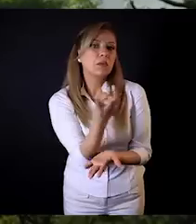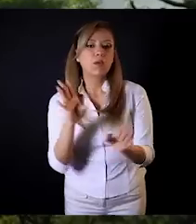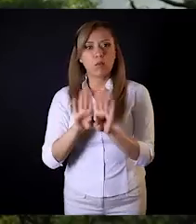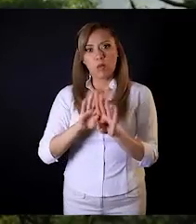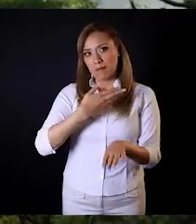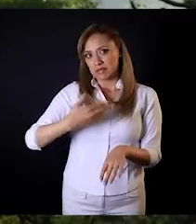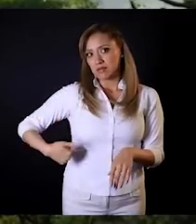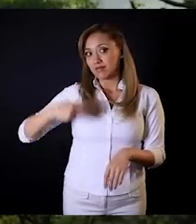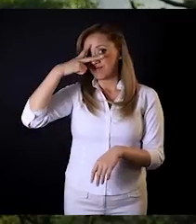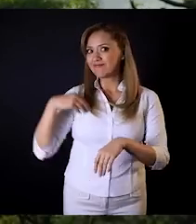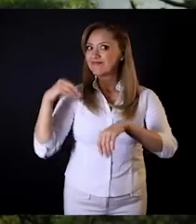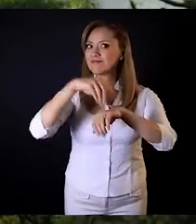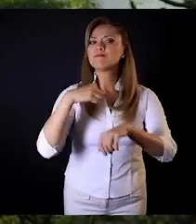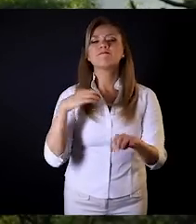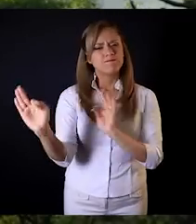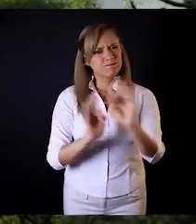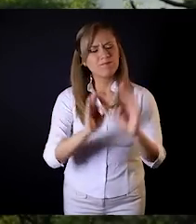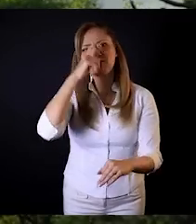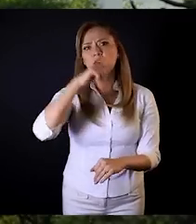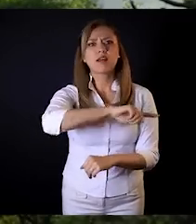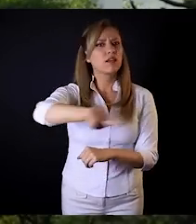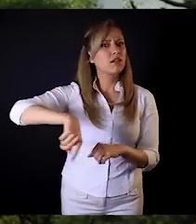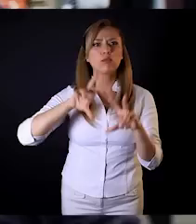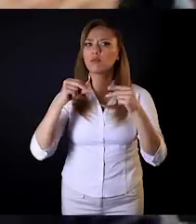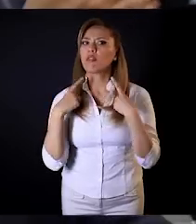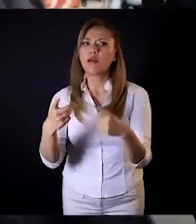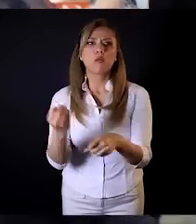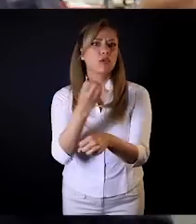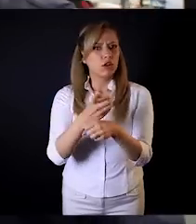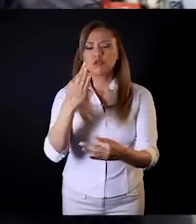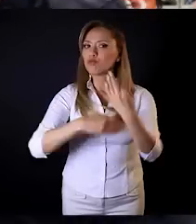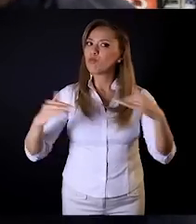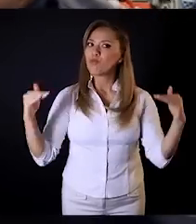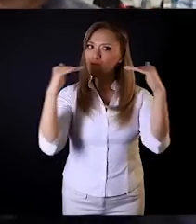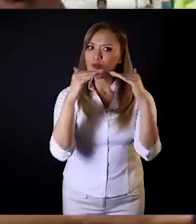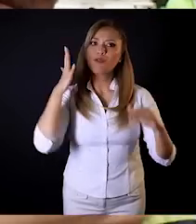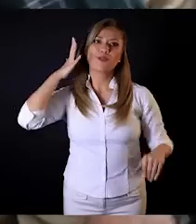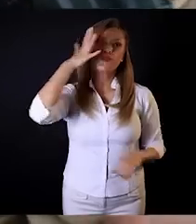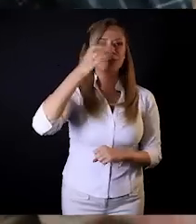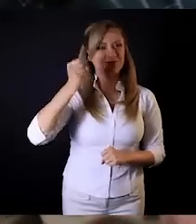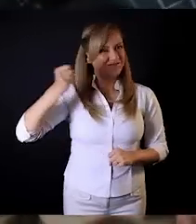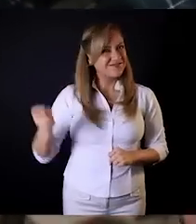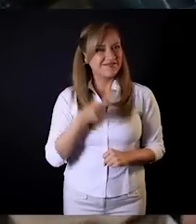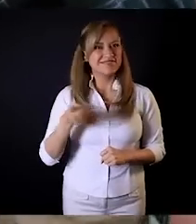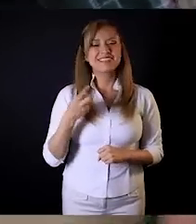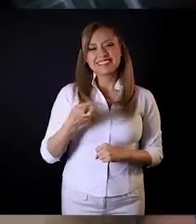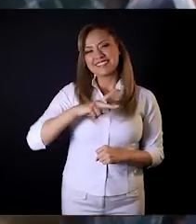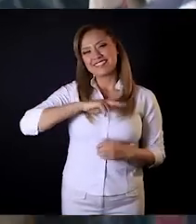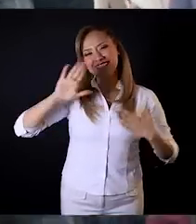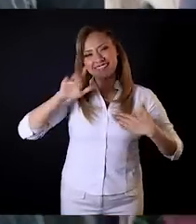unos cuantos. Como presidente de México, trabajaré para que nadie se quede sin la oportunidad de tener un buen presente y un futuro prometedor.